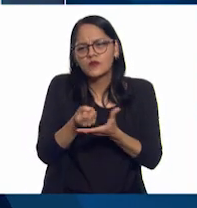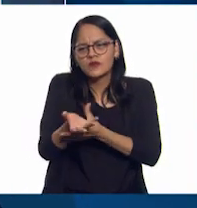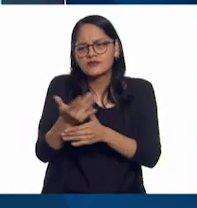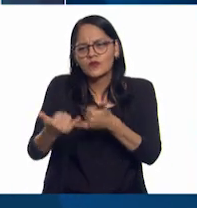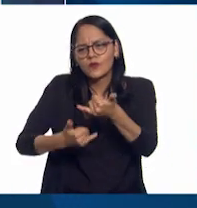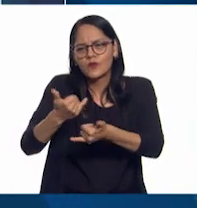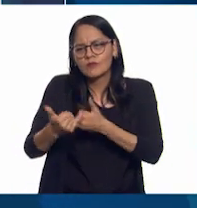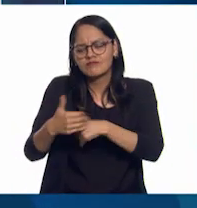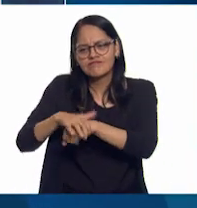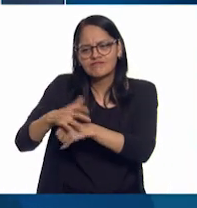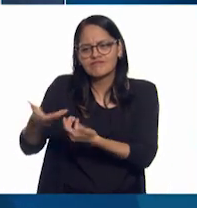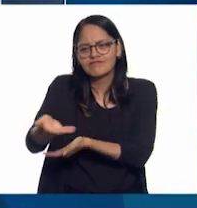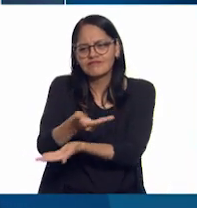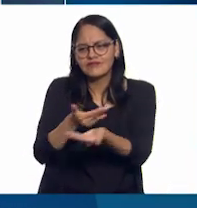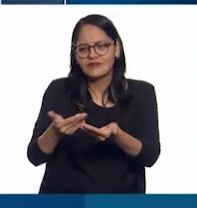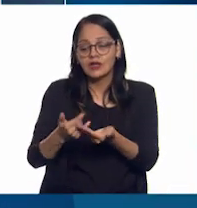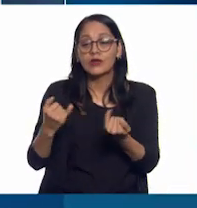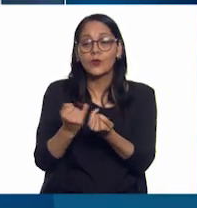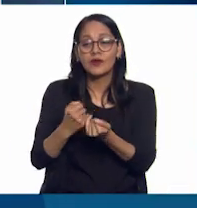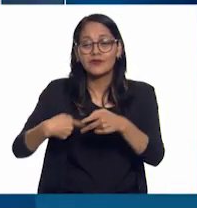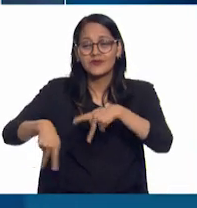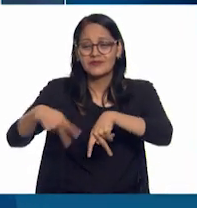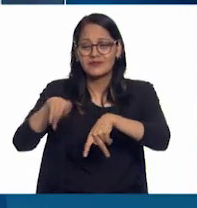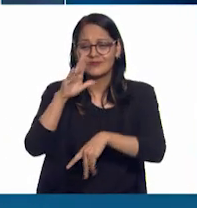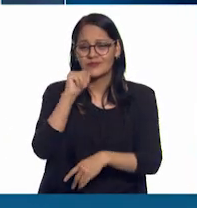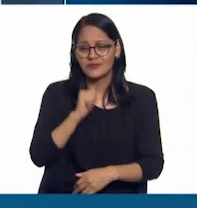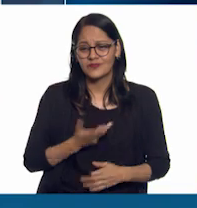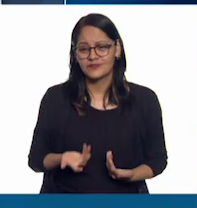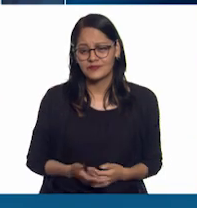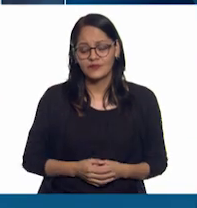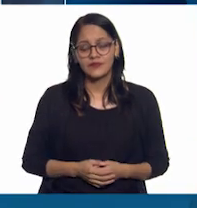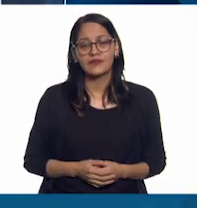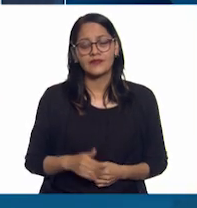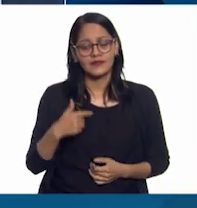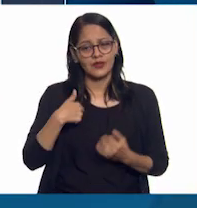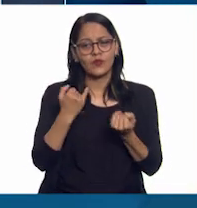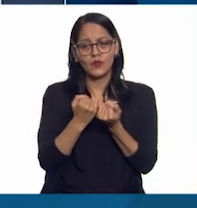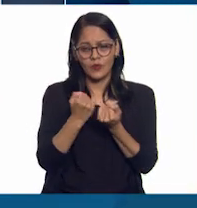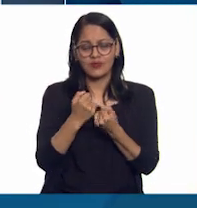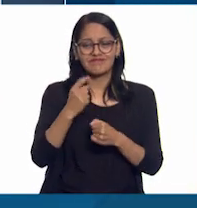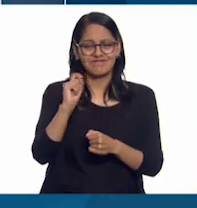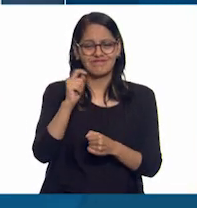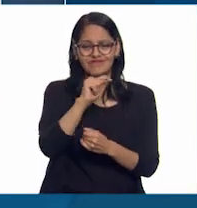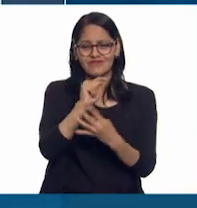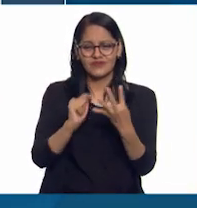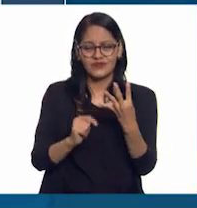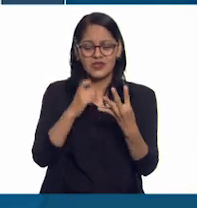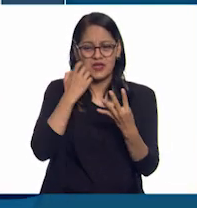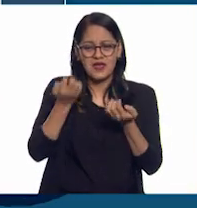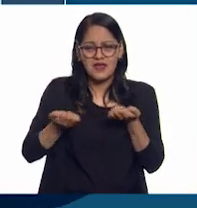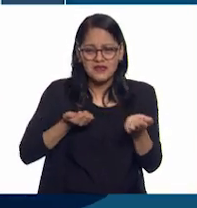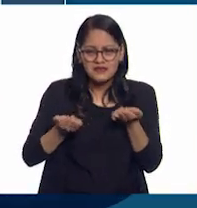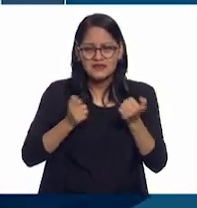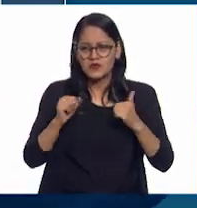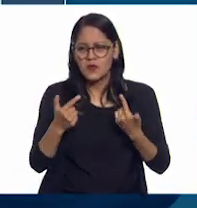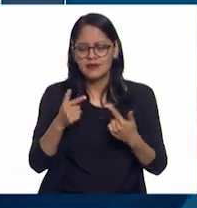con mis amigos, el fútbol, y no he podido hacer muchas actividades físicas.